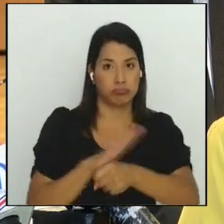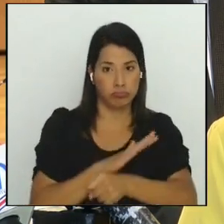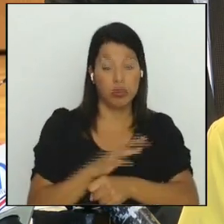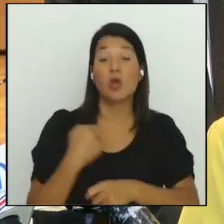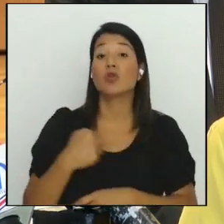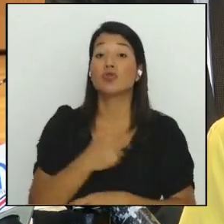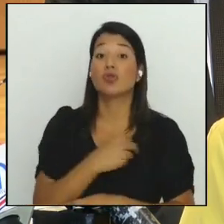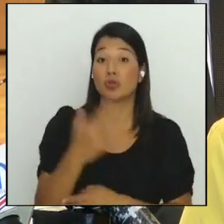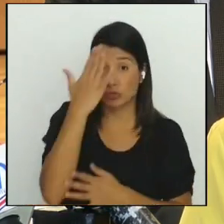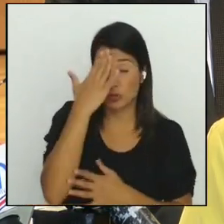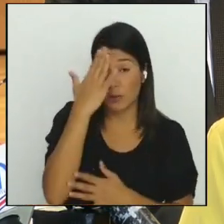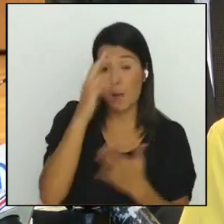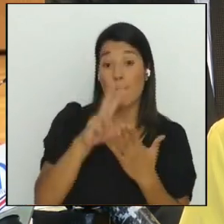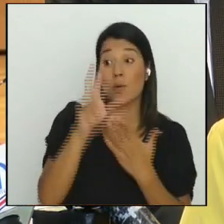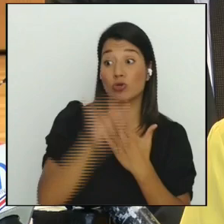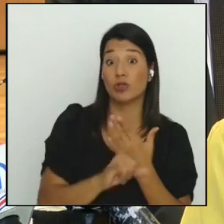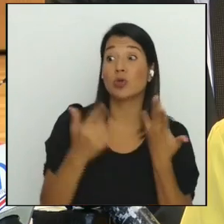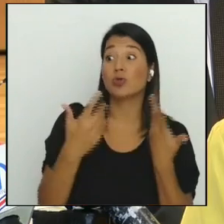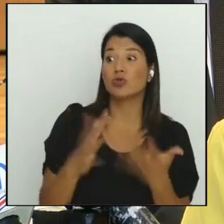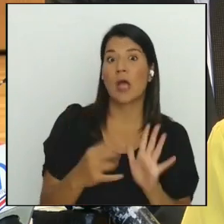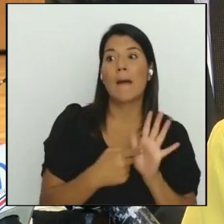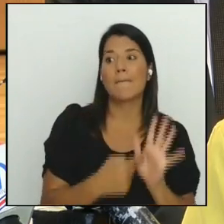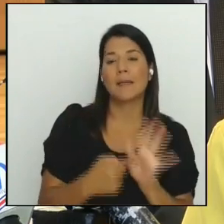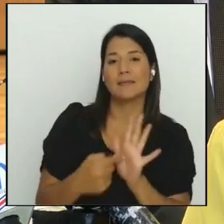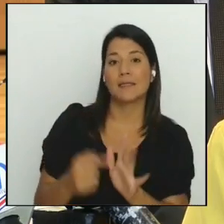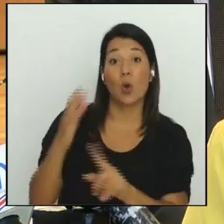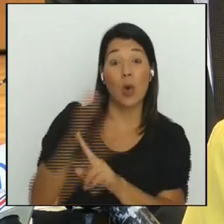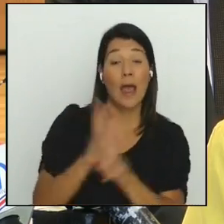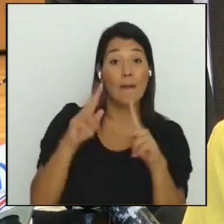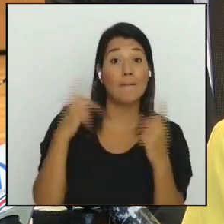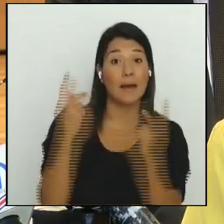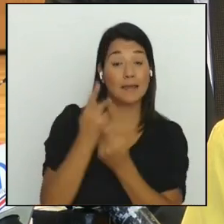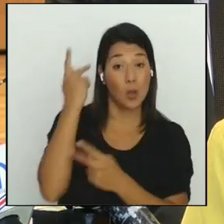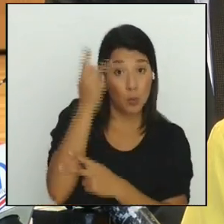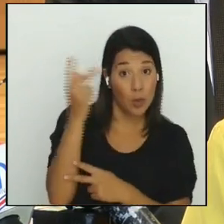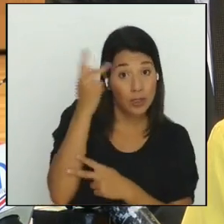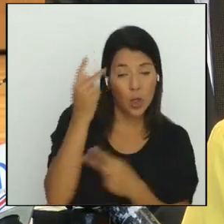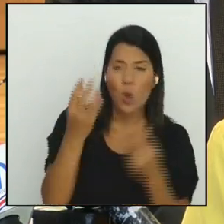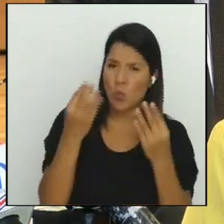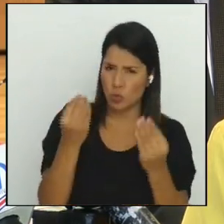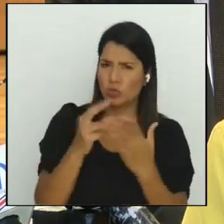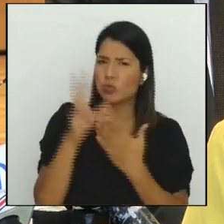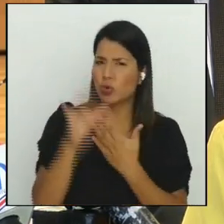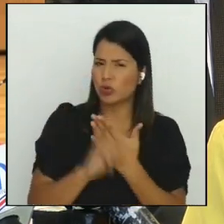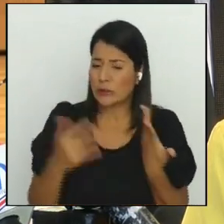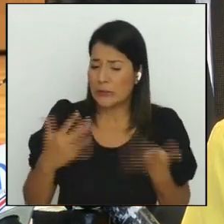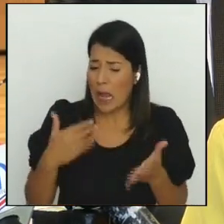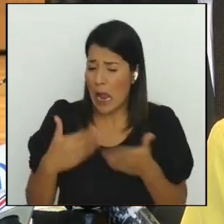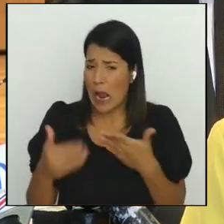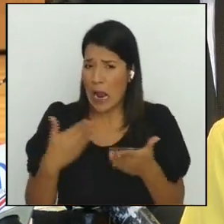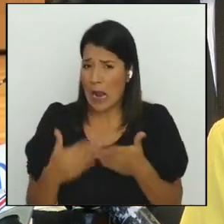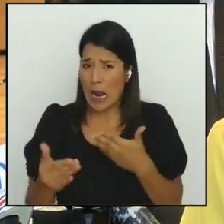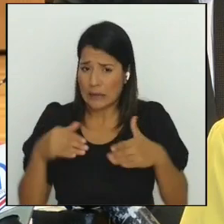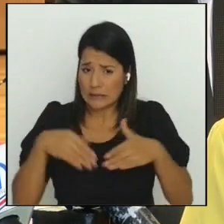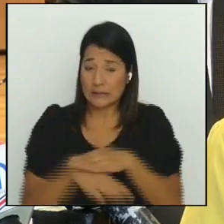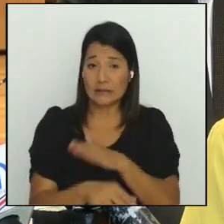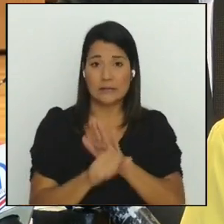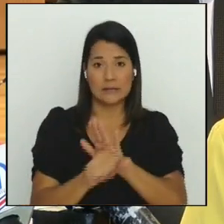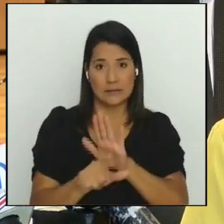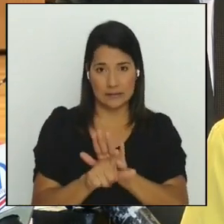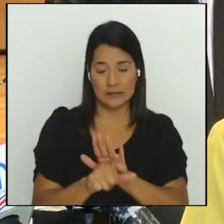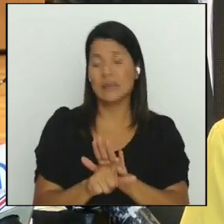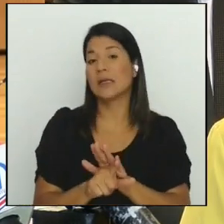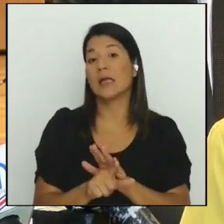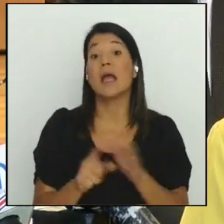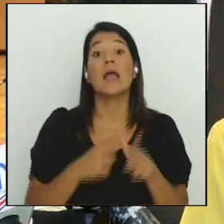las fracciones hay muchos que ya están a punto de entrar a la corriente legislativa. Entonces lo